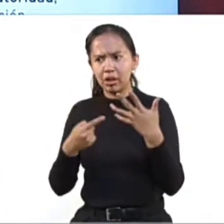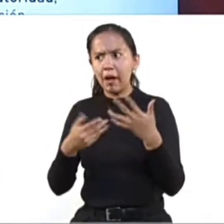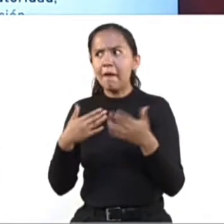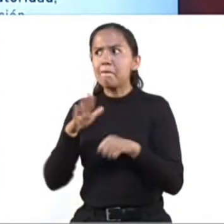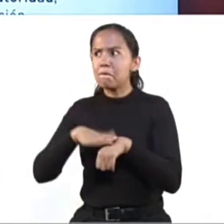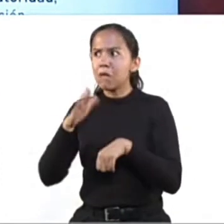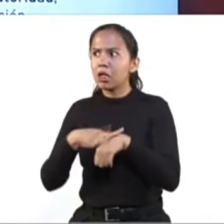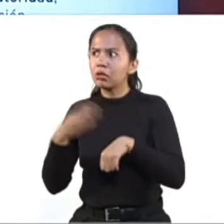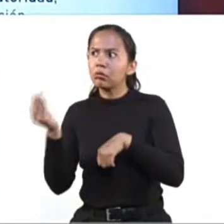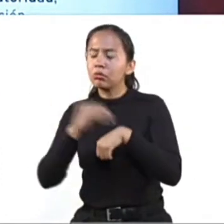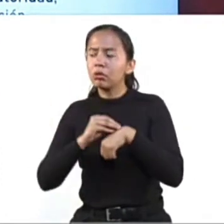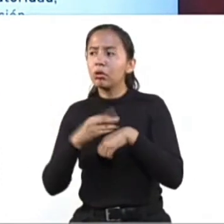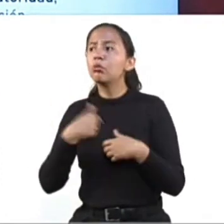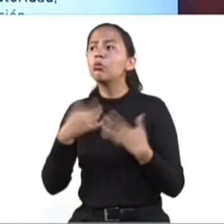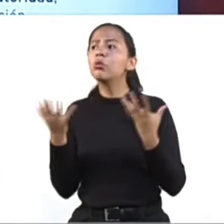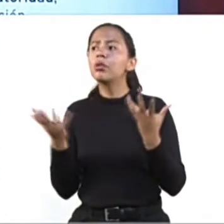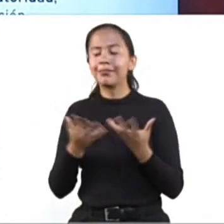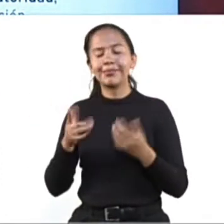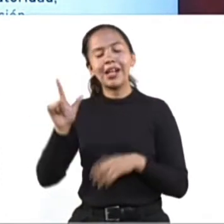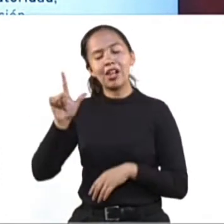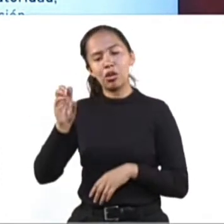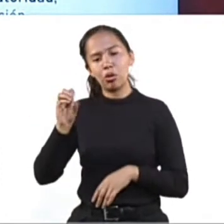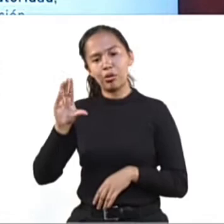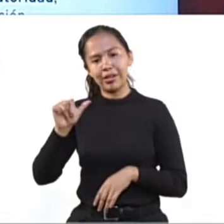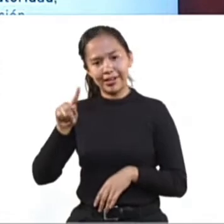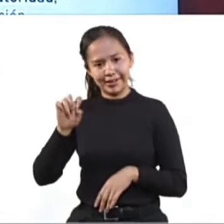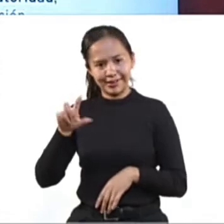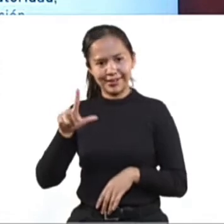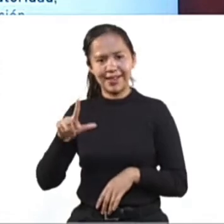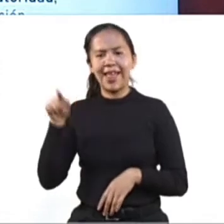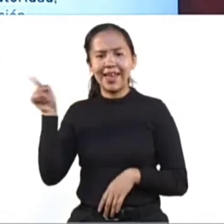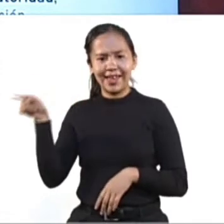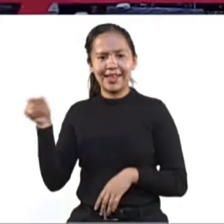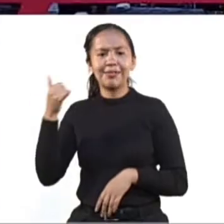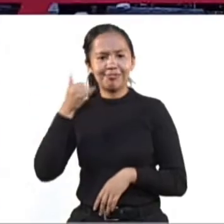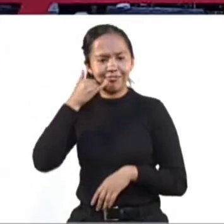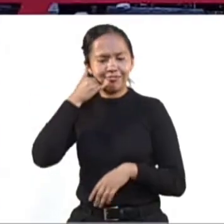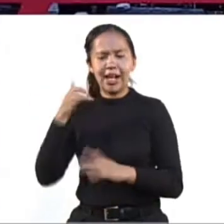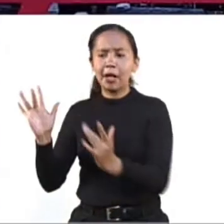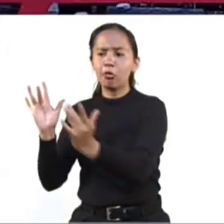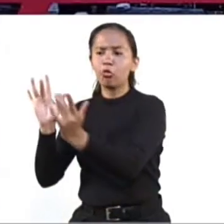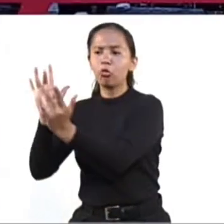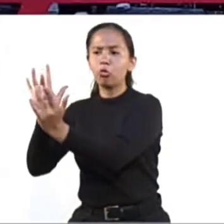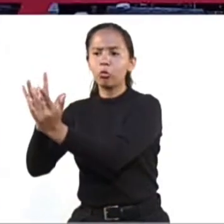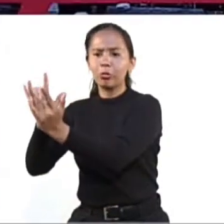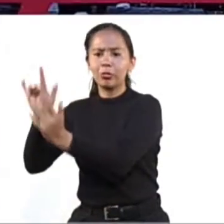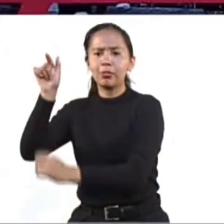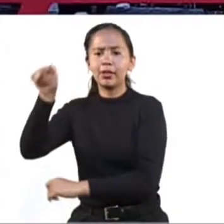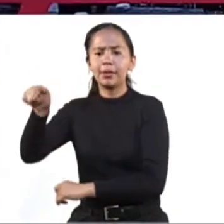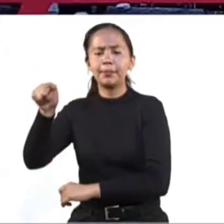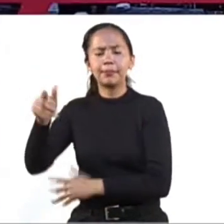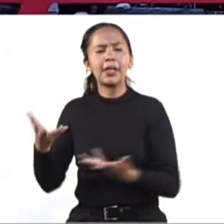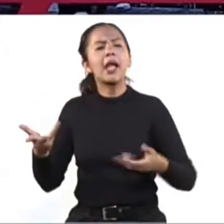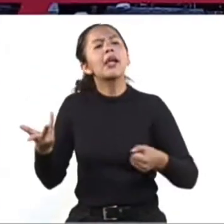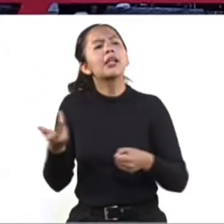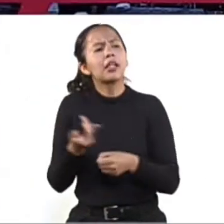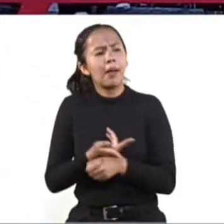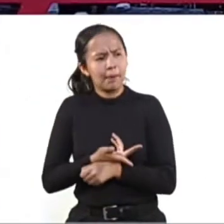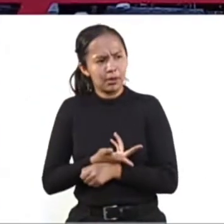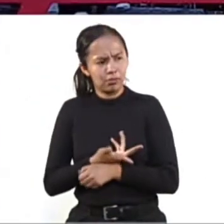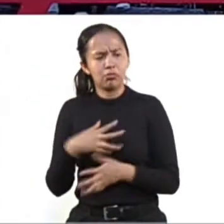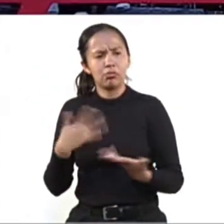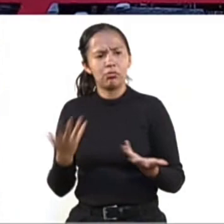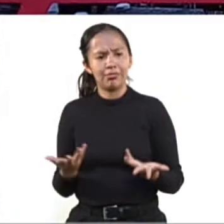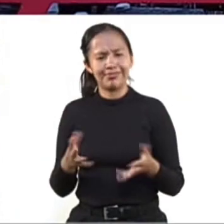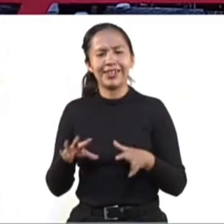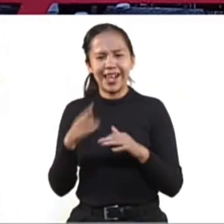Locatel va a tomar la llamada, va a contactar a este enlace que les estoy mencionando previamente, que se generó todo este